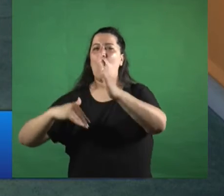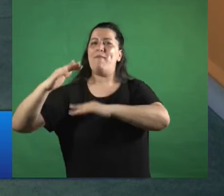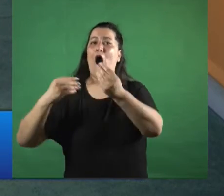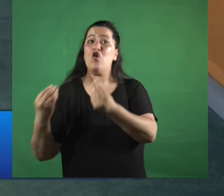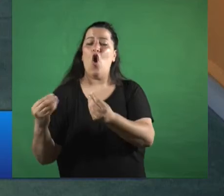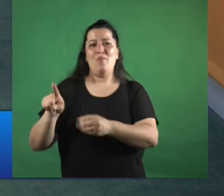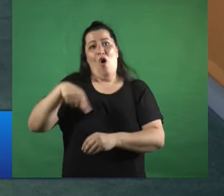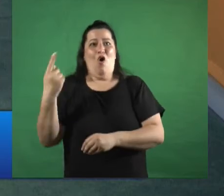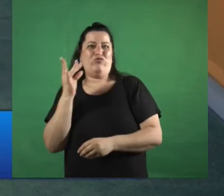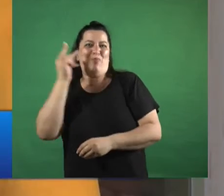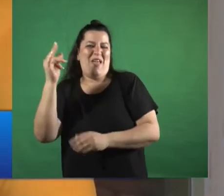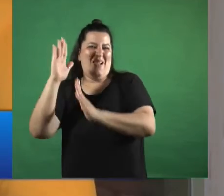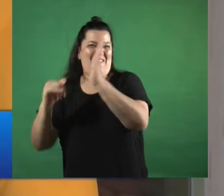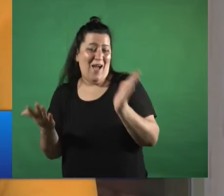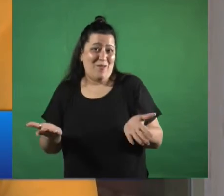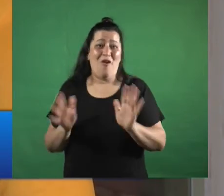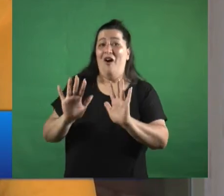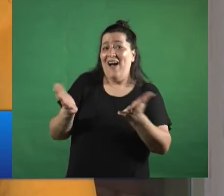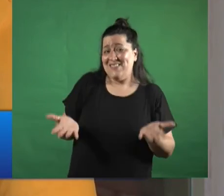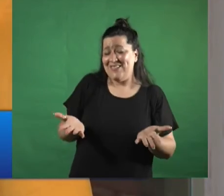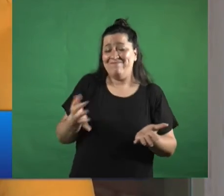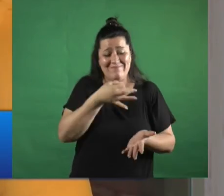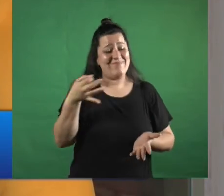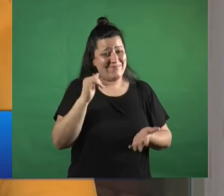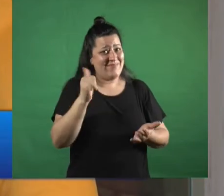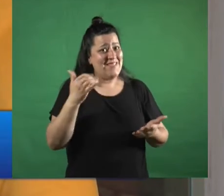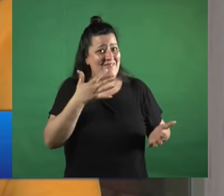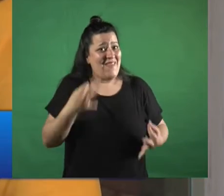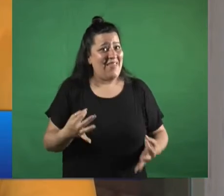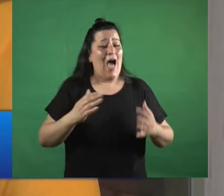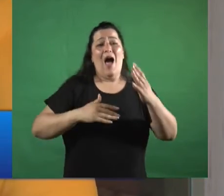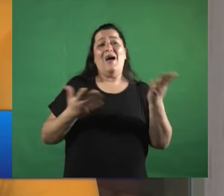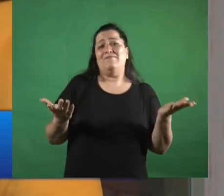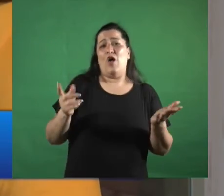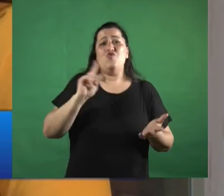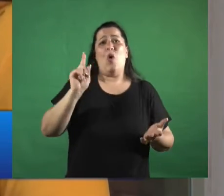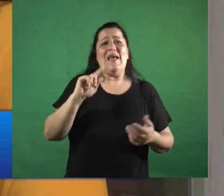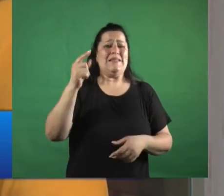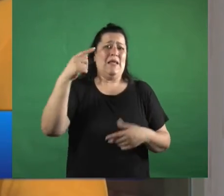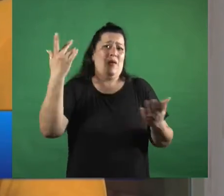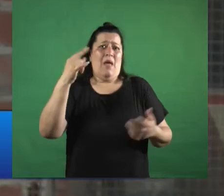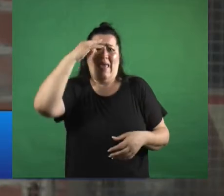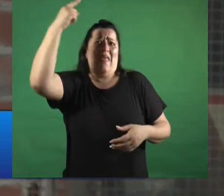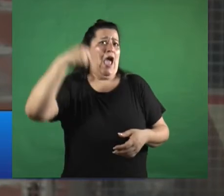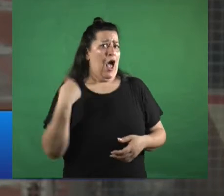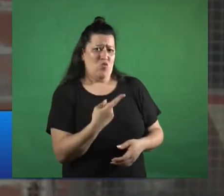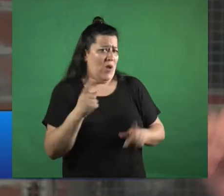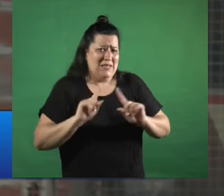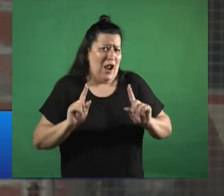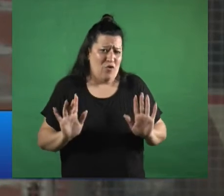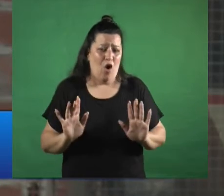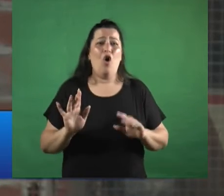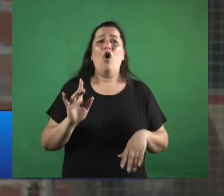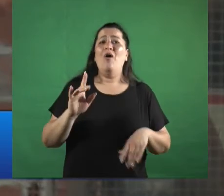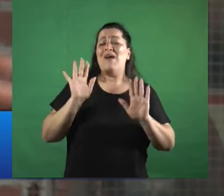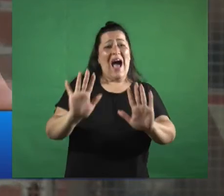se reproduce después no es que es una construcción que se nos ocurre es raro encontrarlo al revés es que son